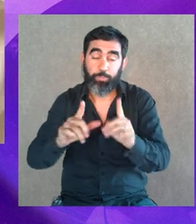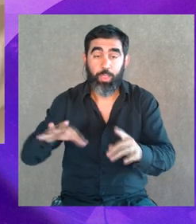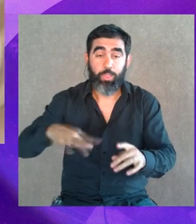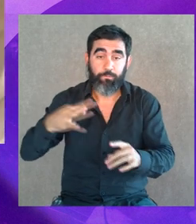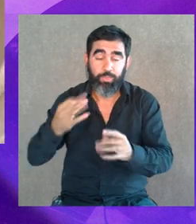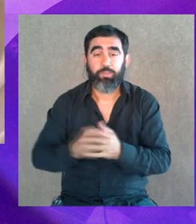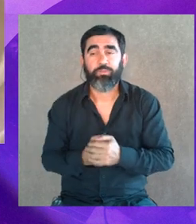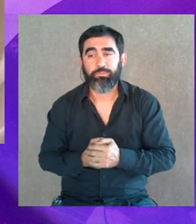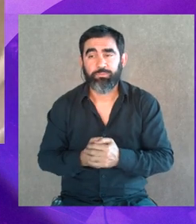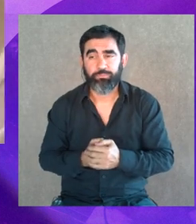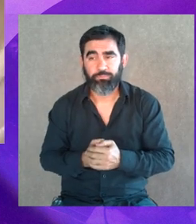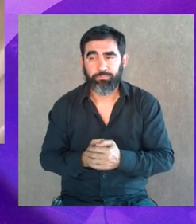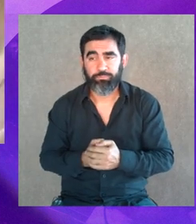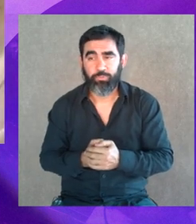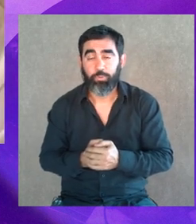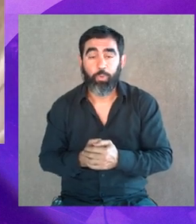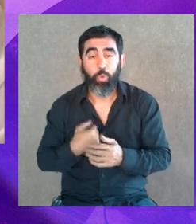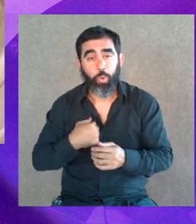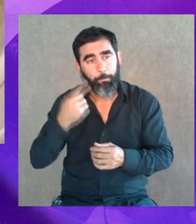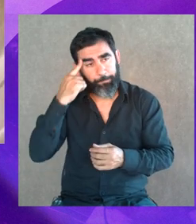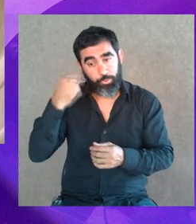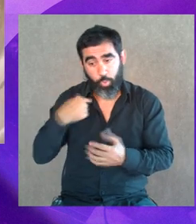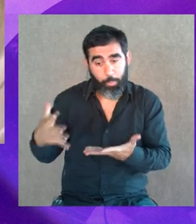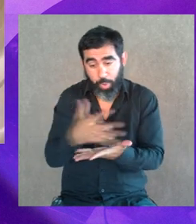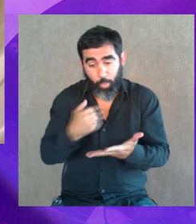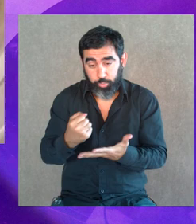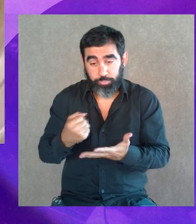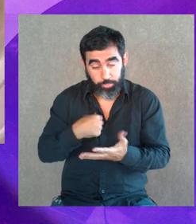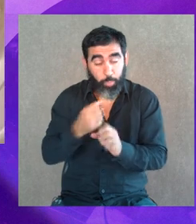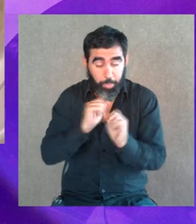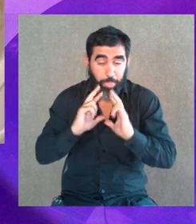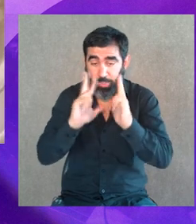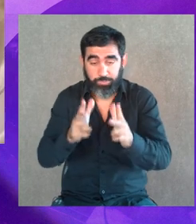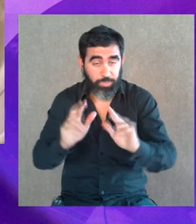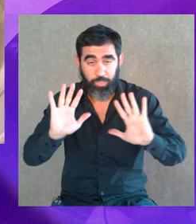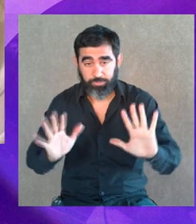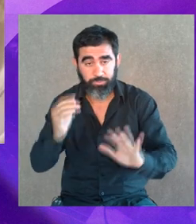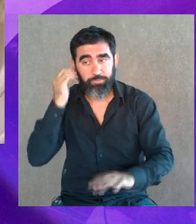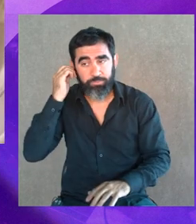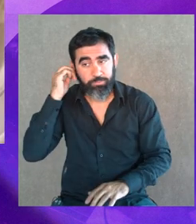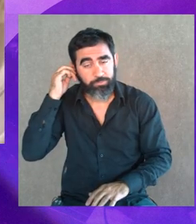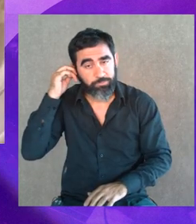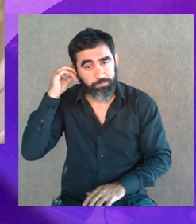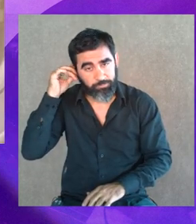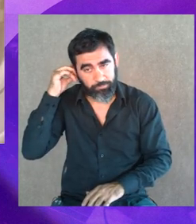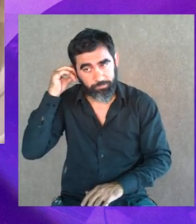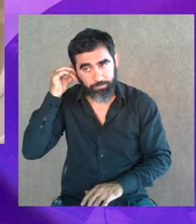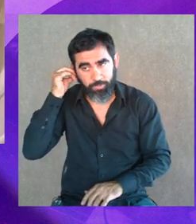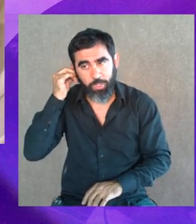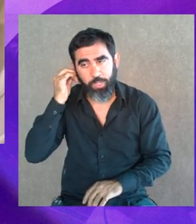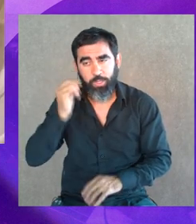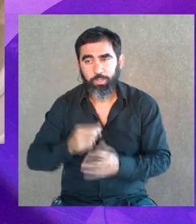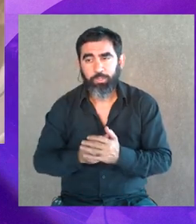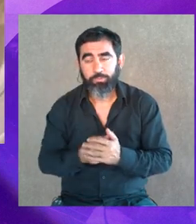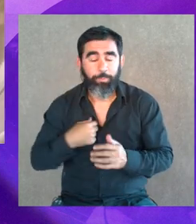juzgarse o decir que esto, si para ti es abuso, es abuso. Quiero decir, pero bueno, las quiero dejar hablar a ustedes porque estoy muy